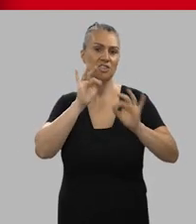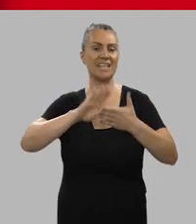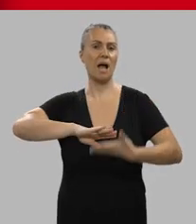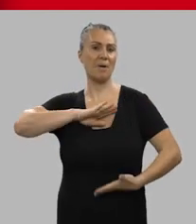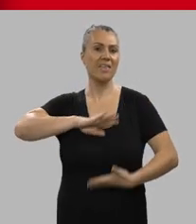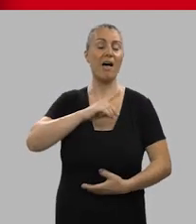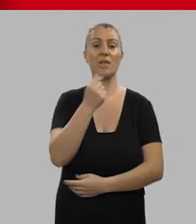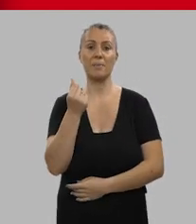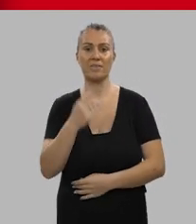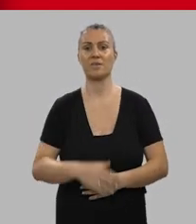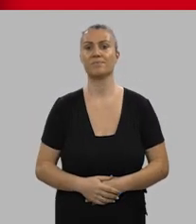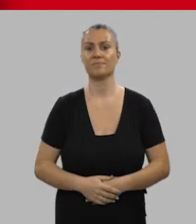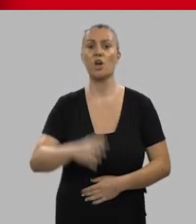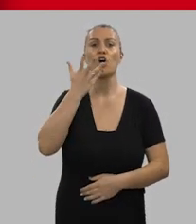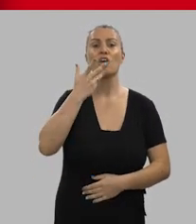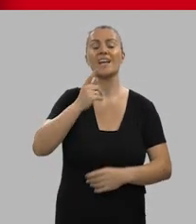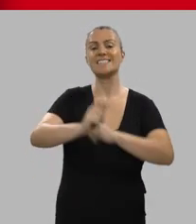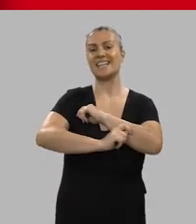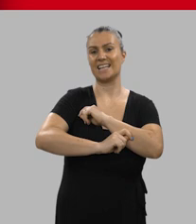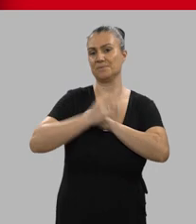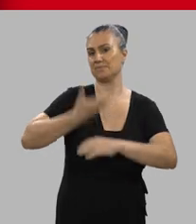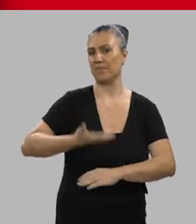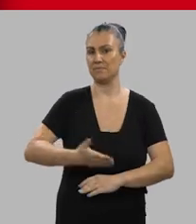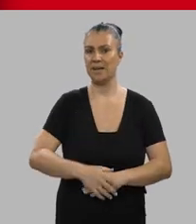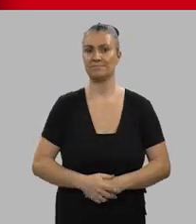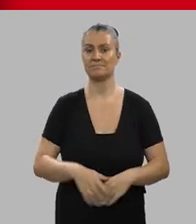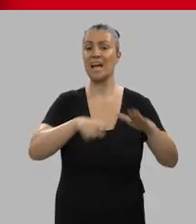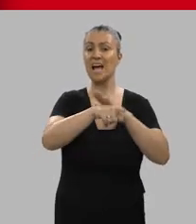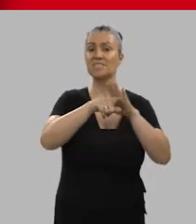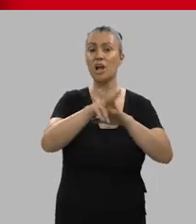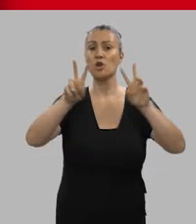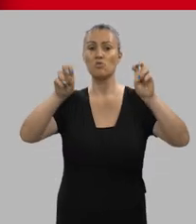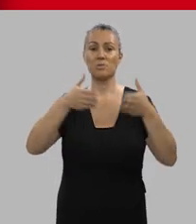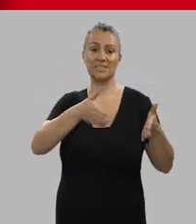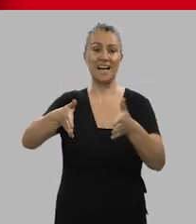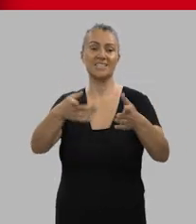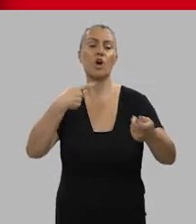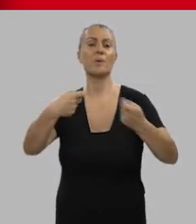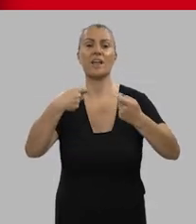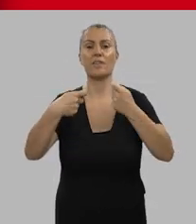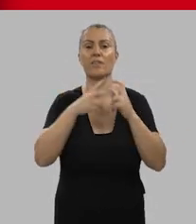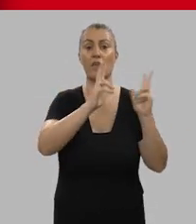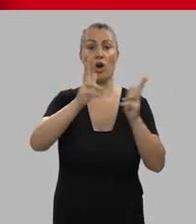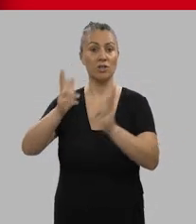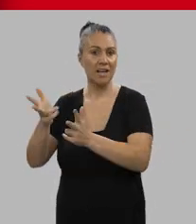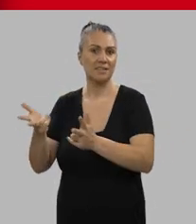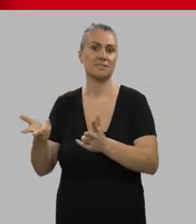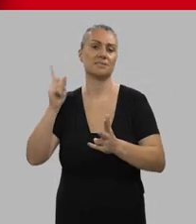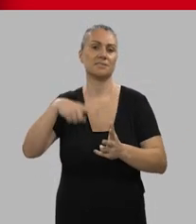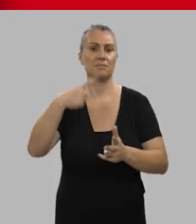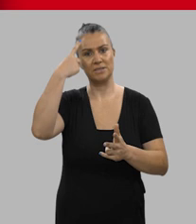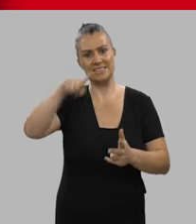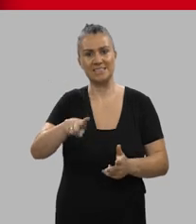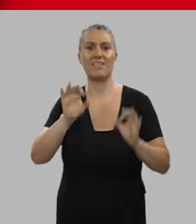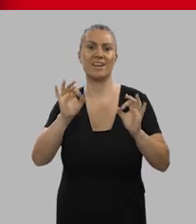sobre capacidad y precio, conocer las estrategias principales, gestionar los nuevos canales de comercialización hotelera, dominar